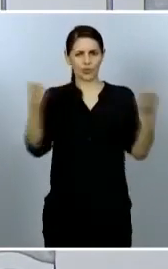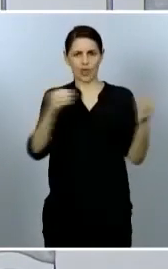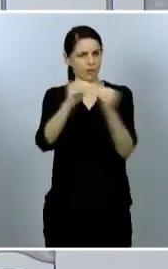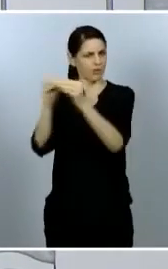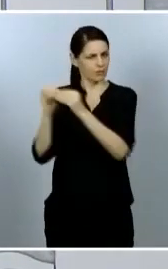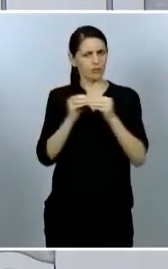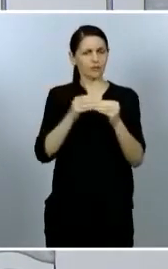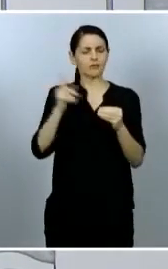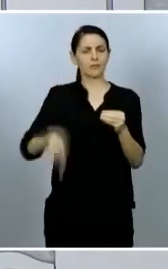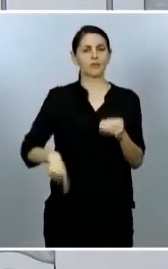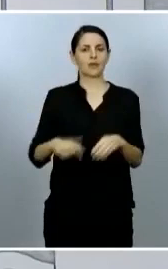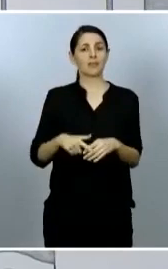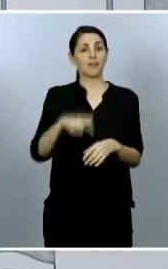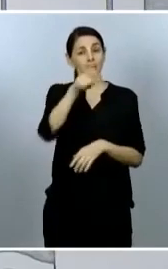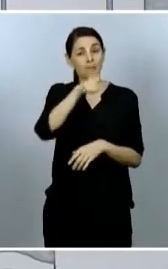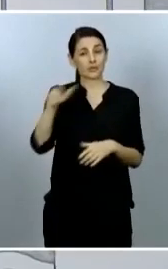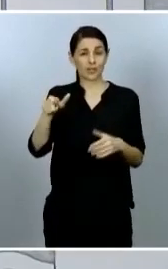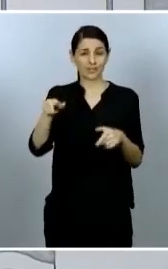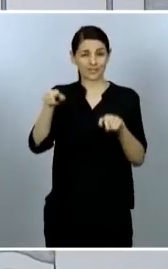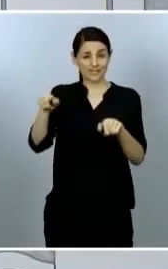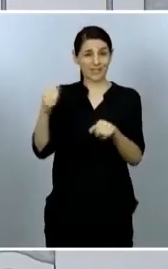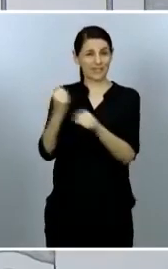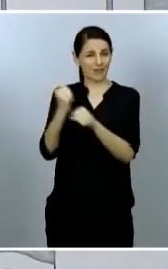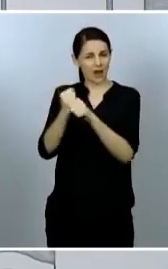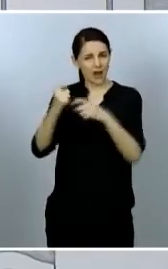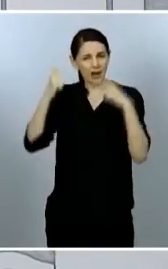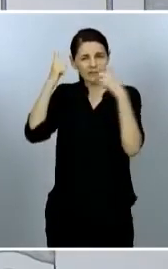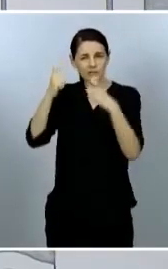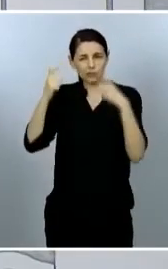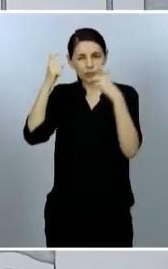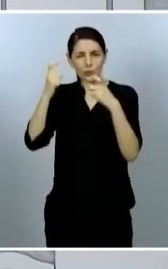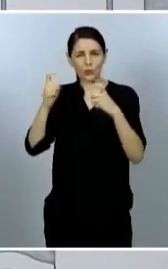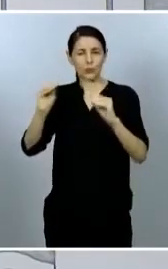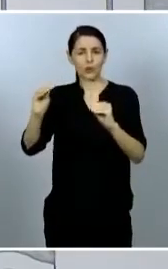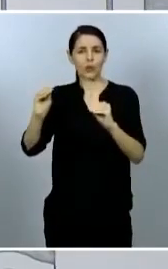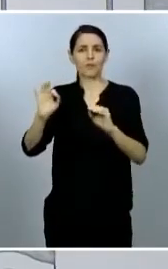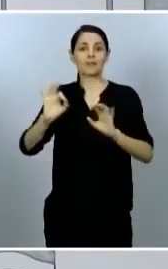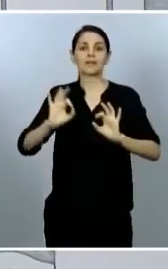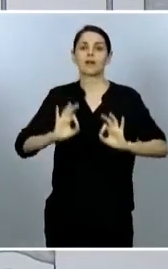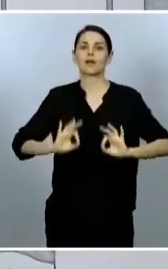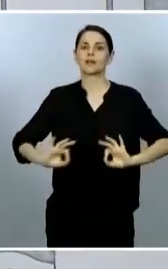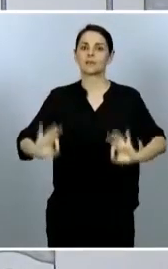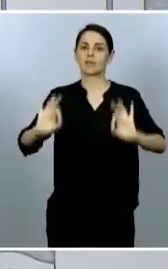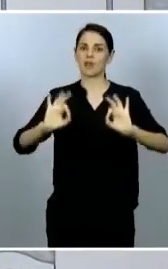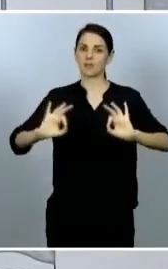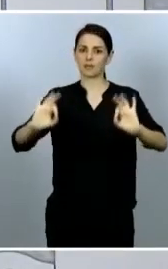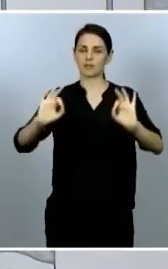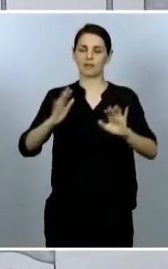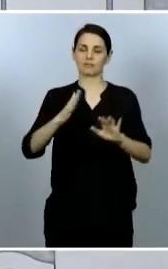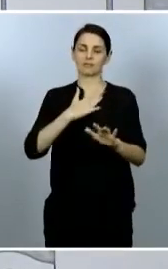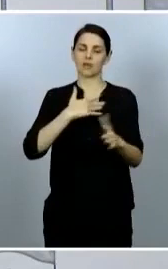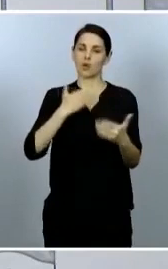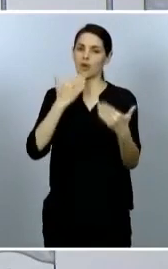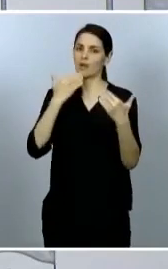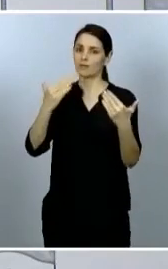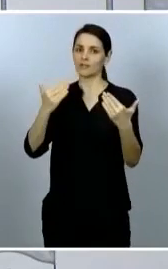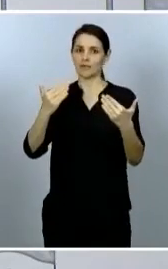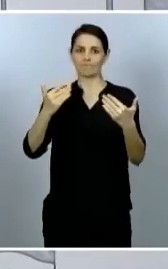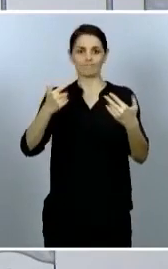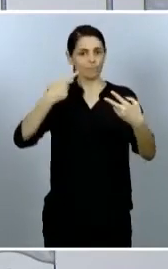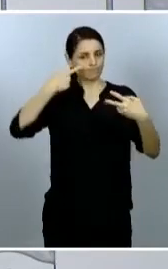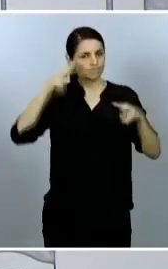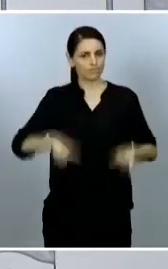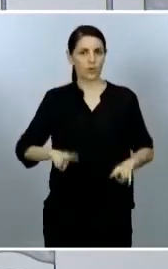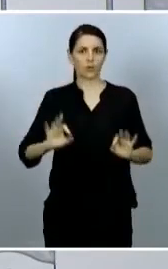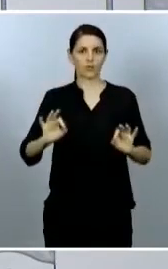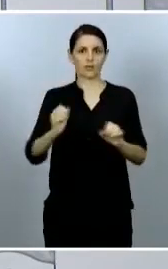y de forma mucho más precisa a los que estuvieron, están en primera línea contra el virus, incluso a costa de su propia